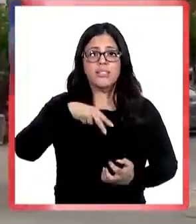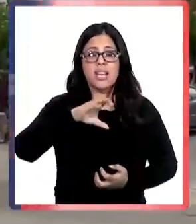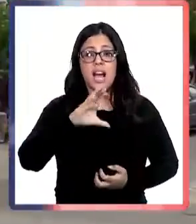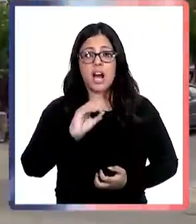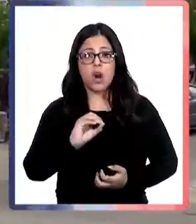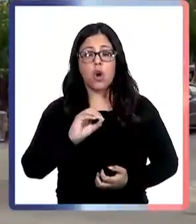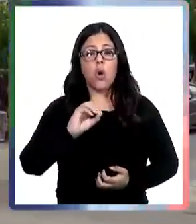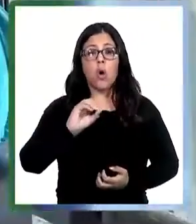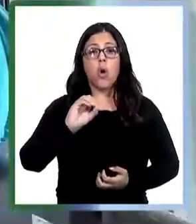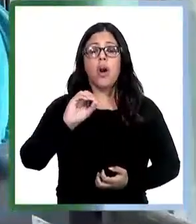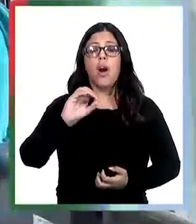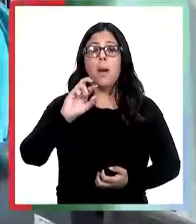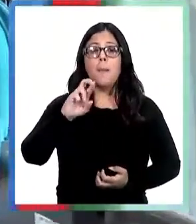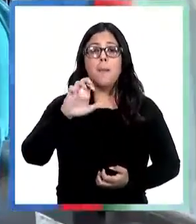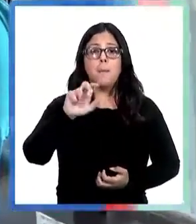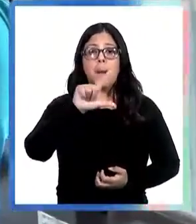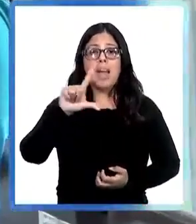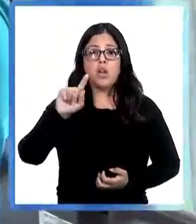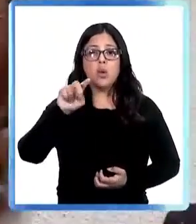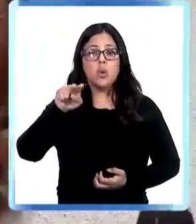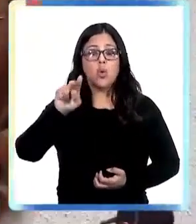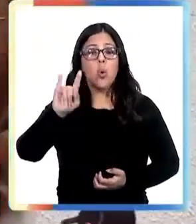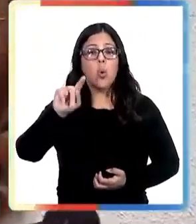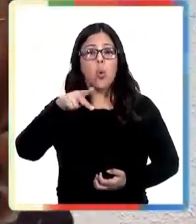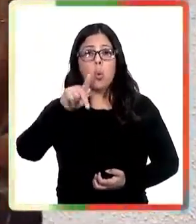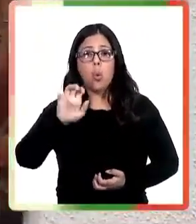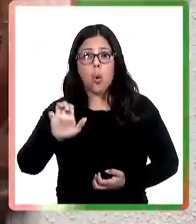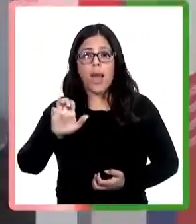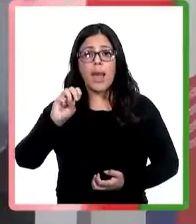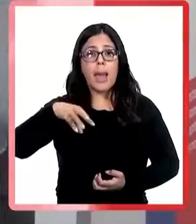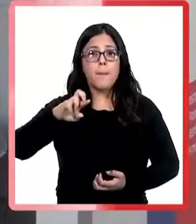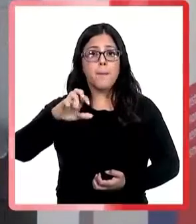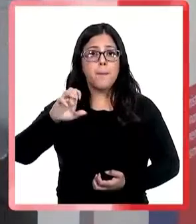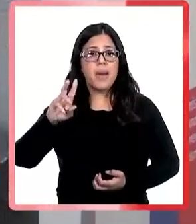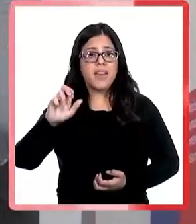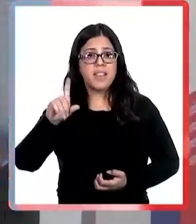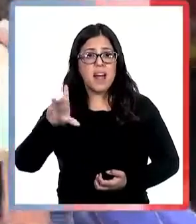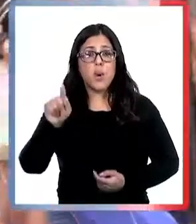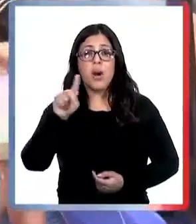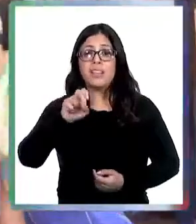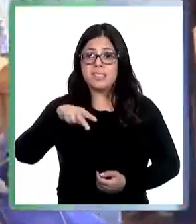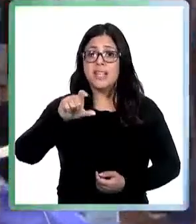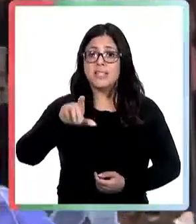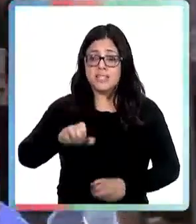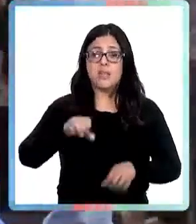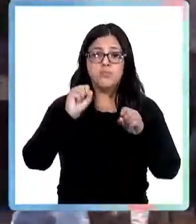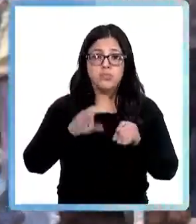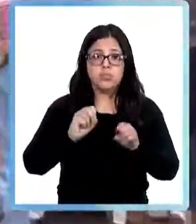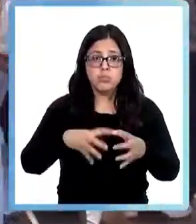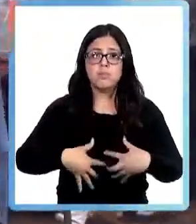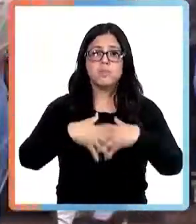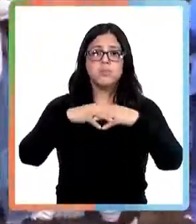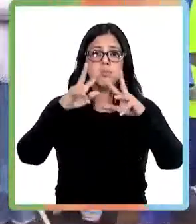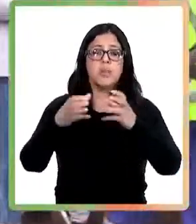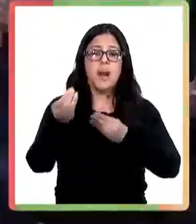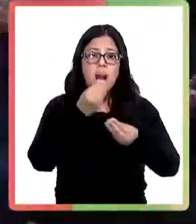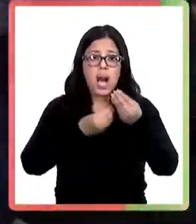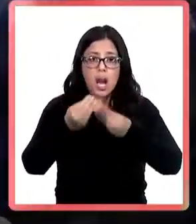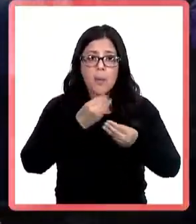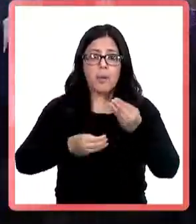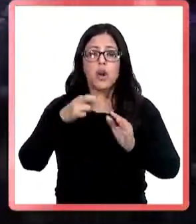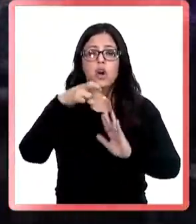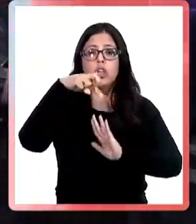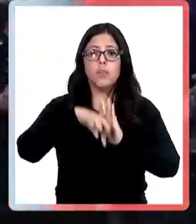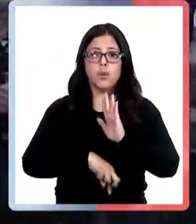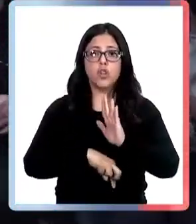Pellugue y Empedrado serán las comunas a las que CENSE en Maule fortalecerá en capacitación en el manejo de alimentos con